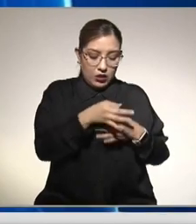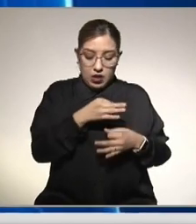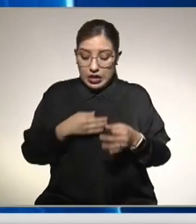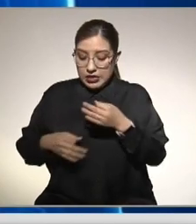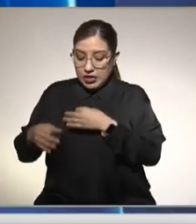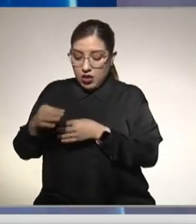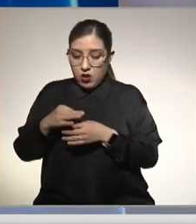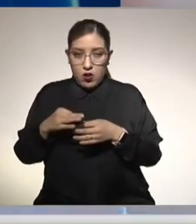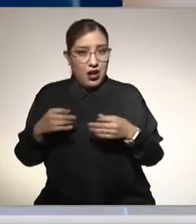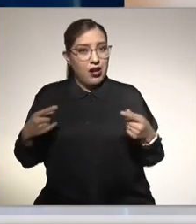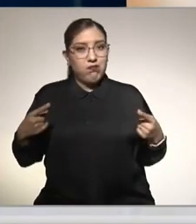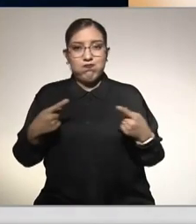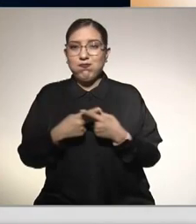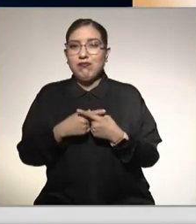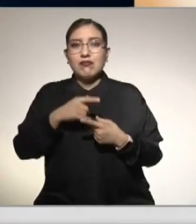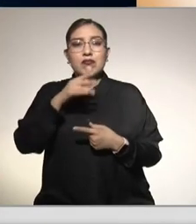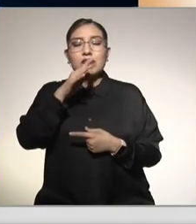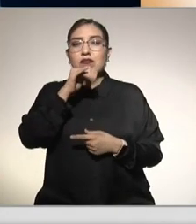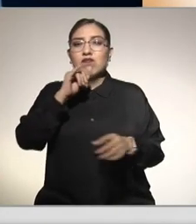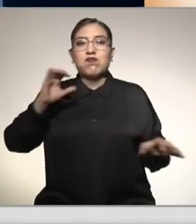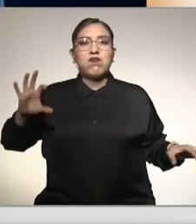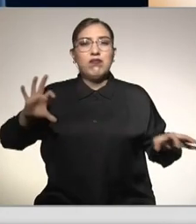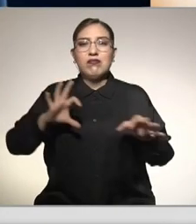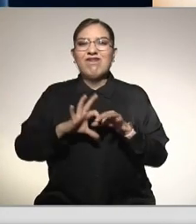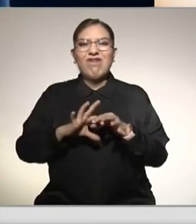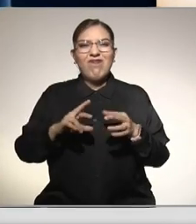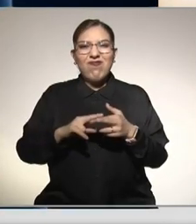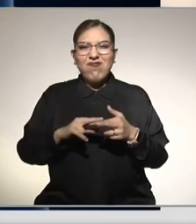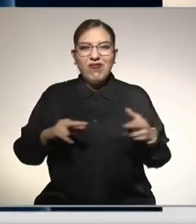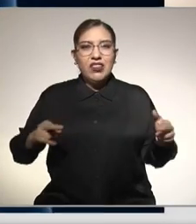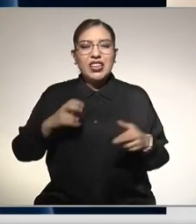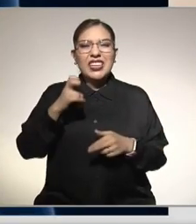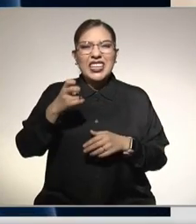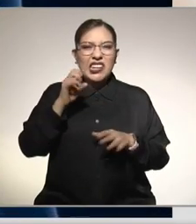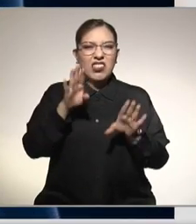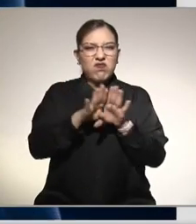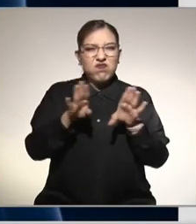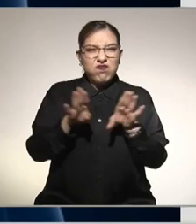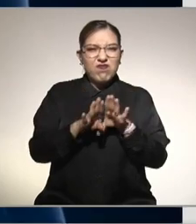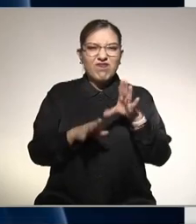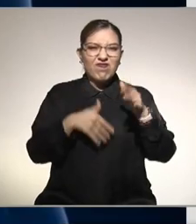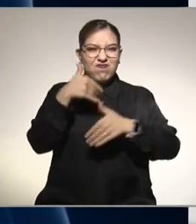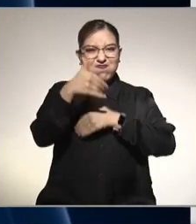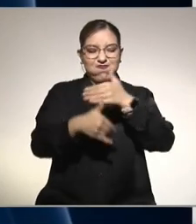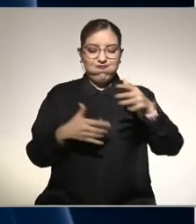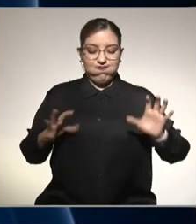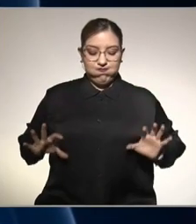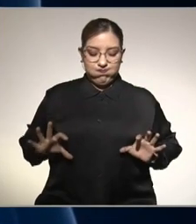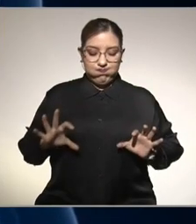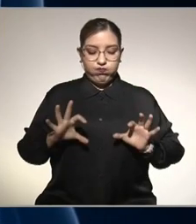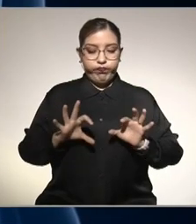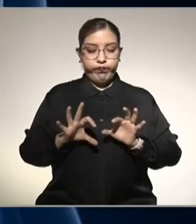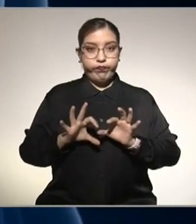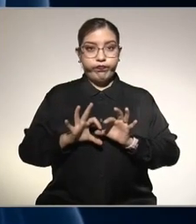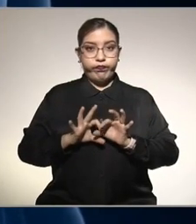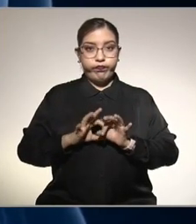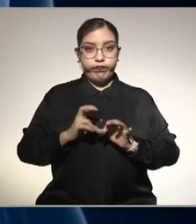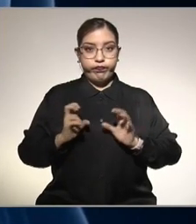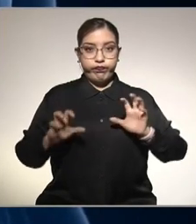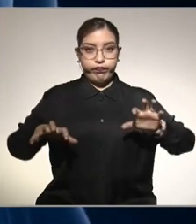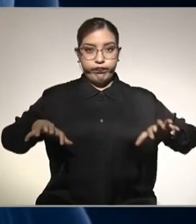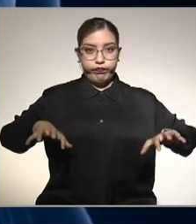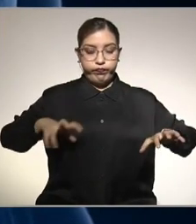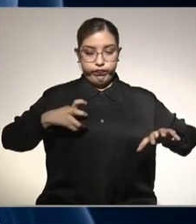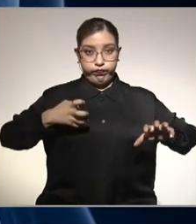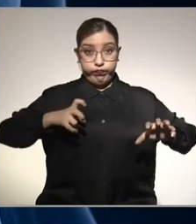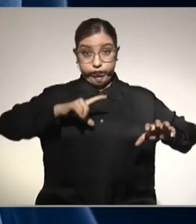formando nódulos o tejido fibroso que va uniendo un espacio porta con el otro y